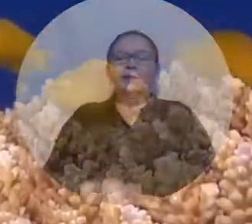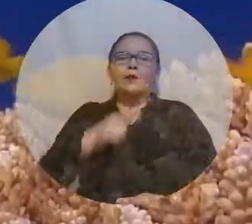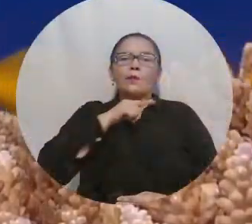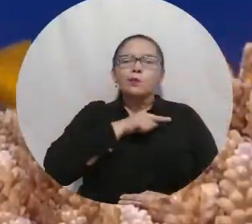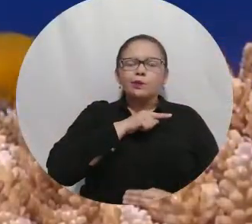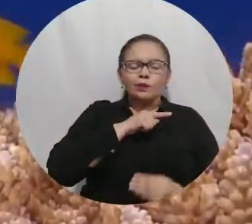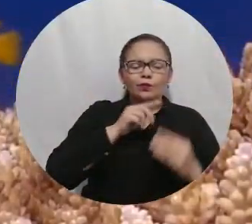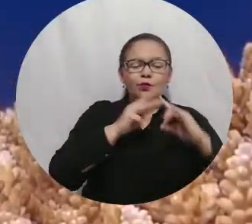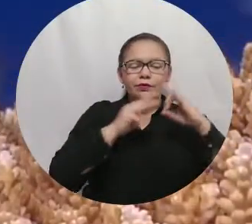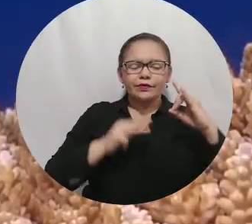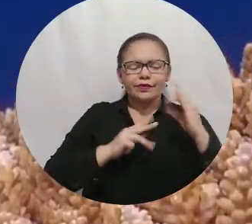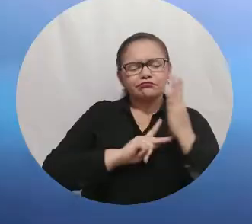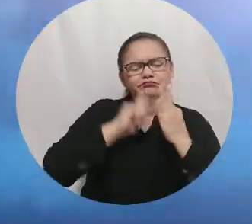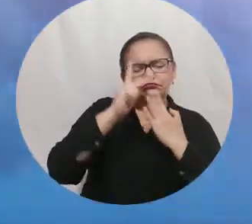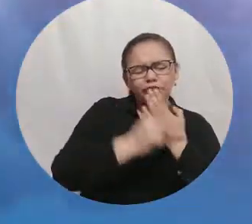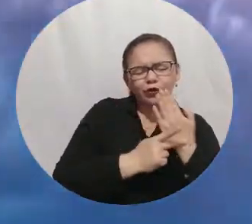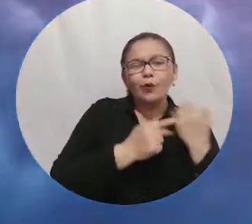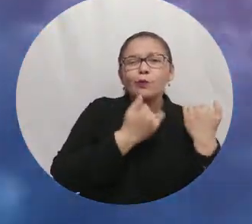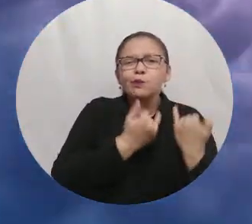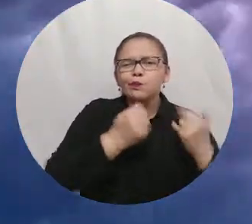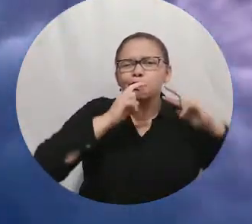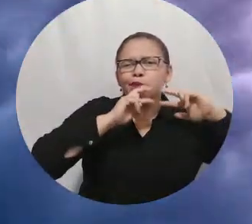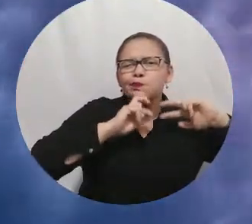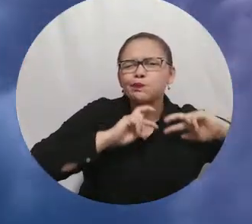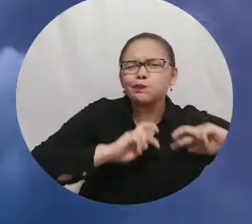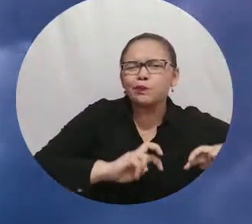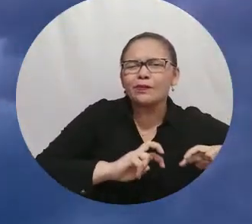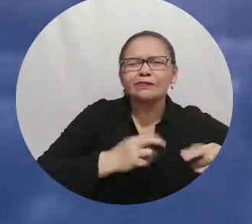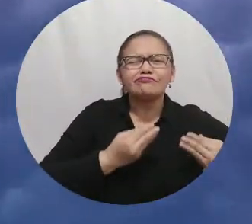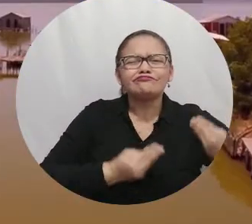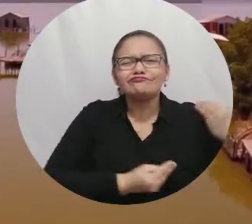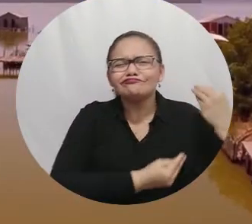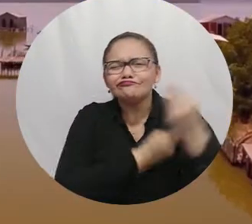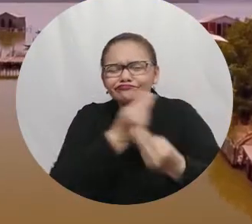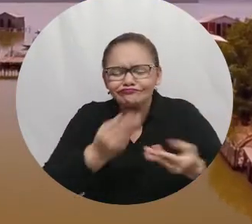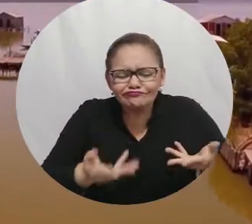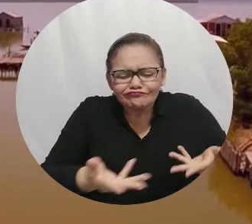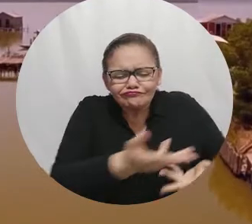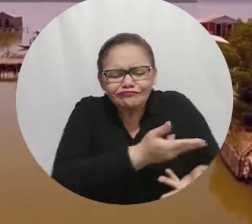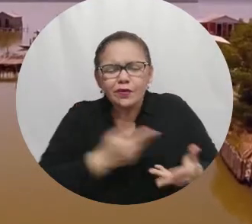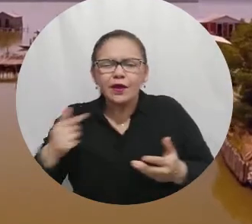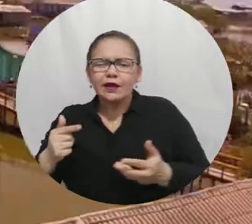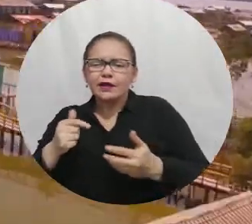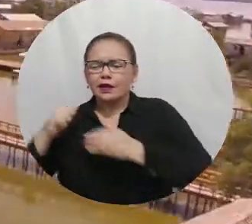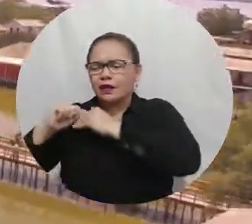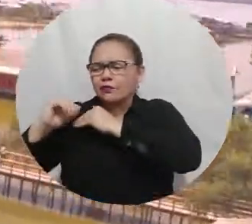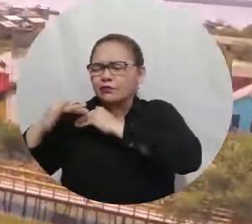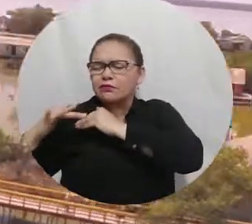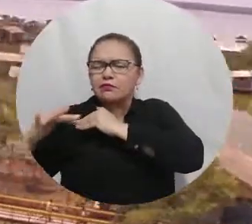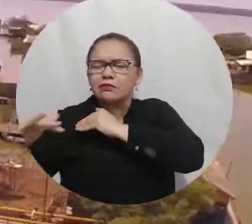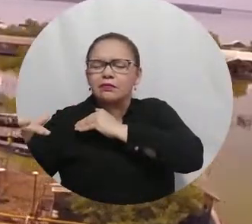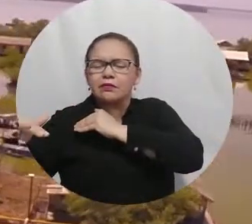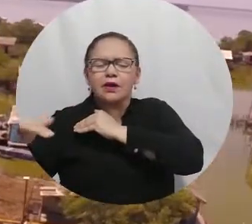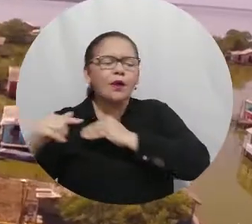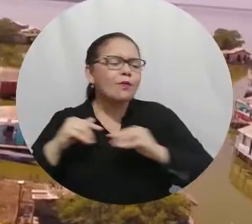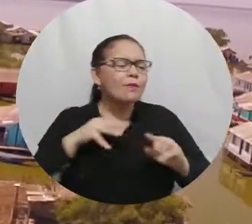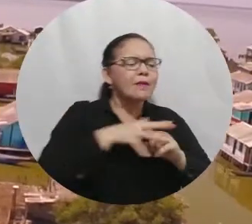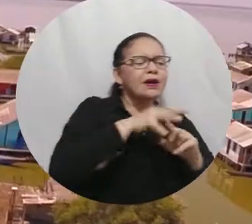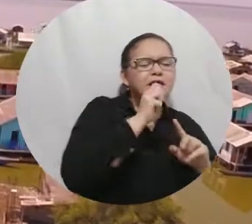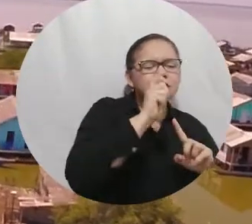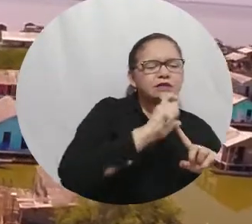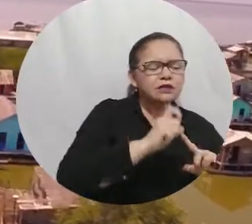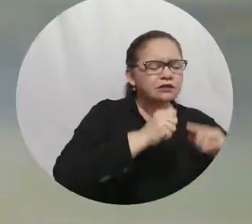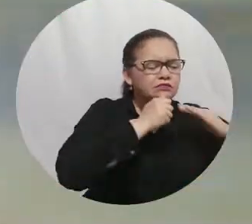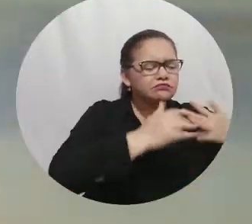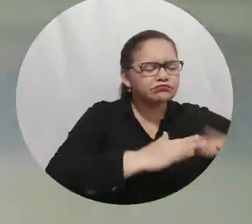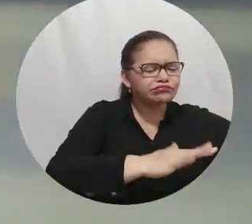A través de un proyecto que estudia los impactos de la acidificación de los océanos en organismos y ecosistemas de la Ciénaga Grande de Santa Marta, la